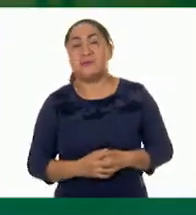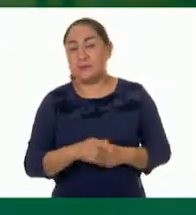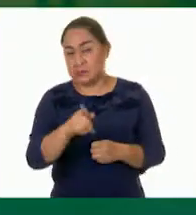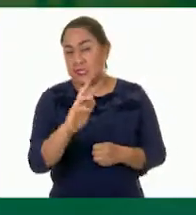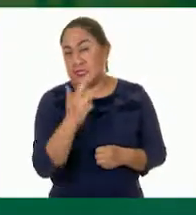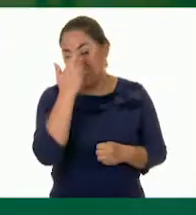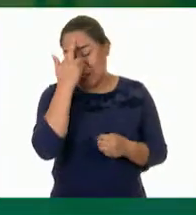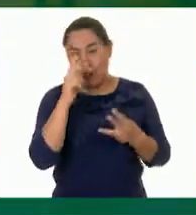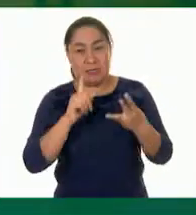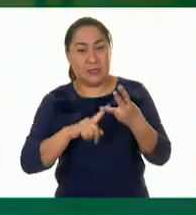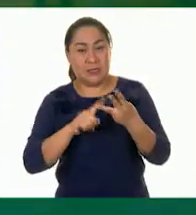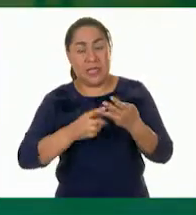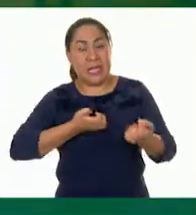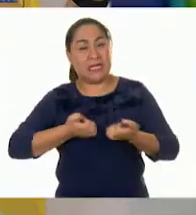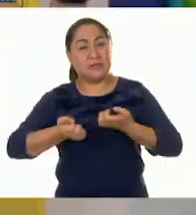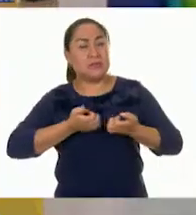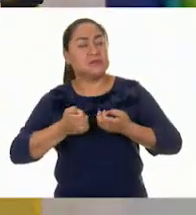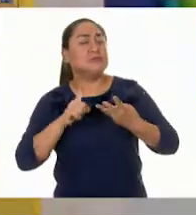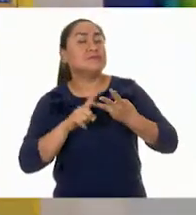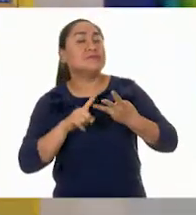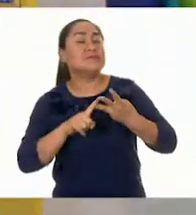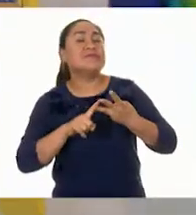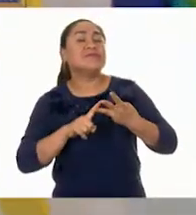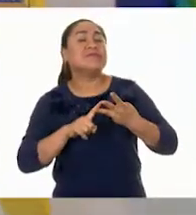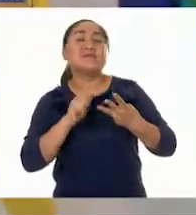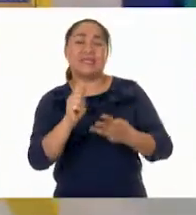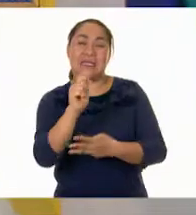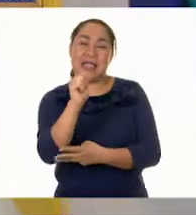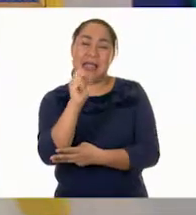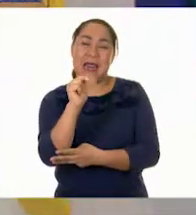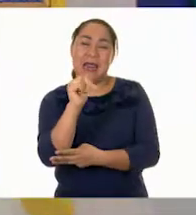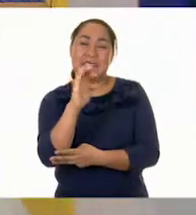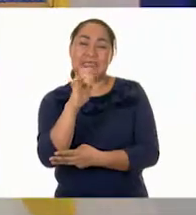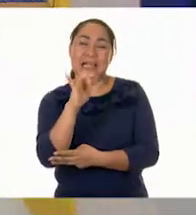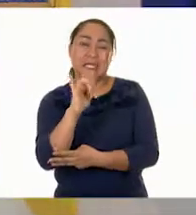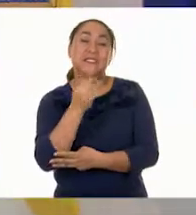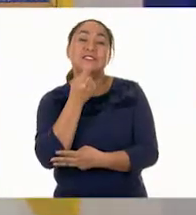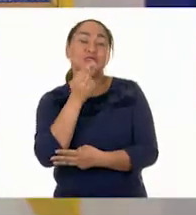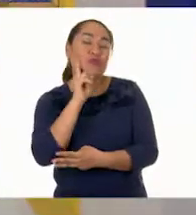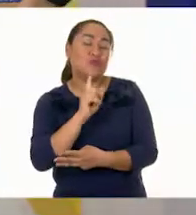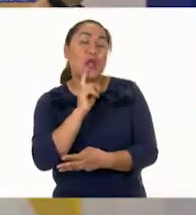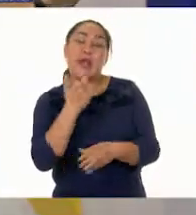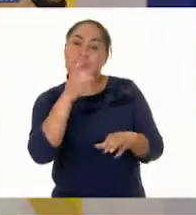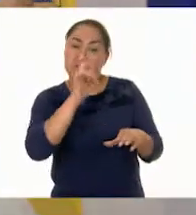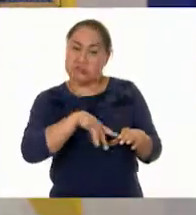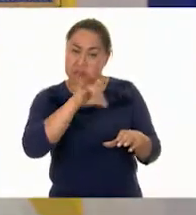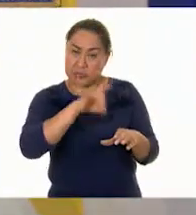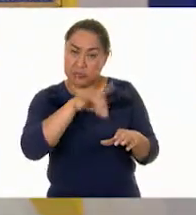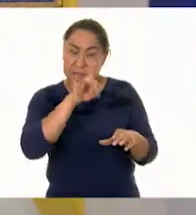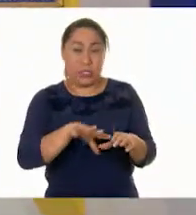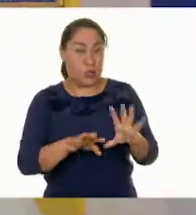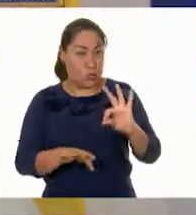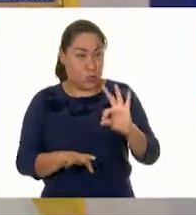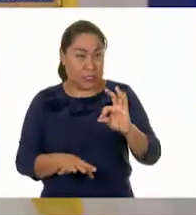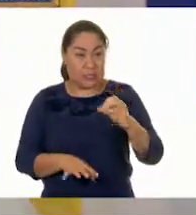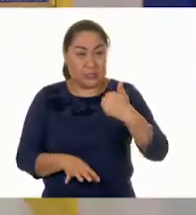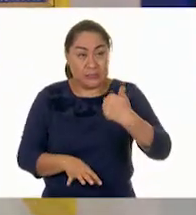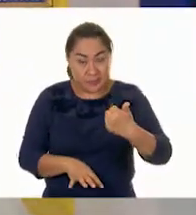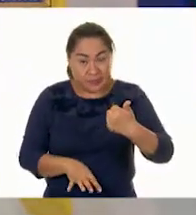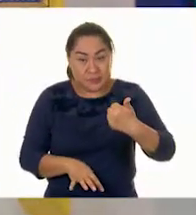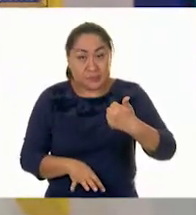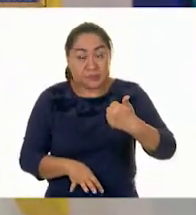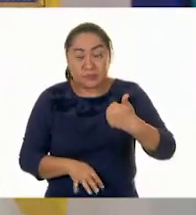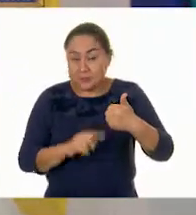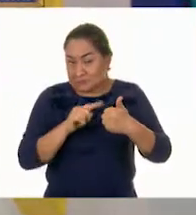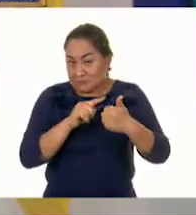recuerden que el tercer ejercicio tiene que ver con Araceli y también que ella estuvo ahorrando dinero. ¿Qué dice cuarenta y seis pesos el primer